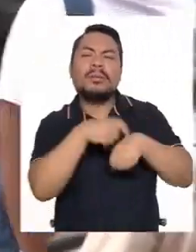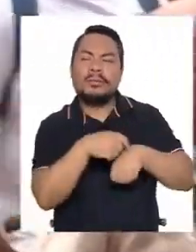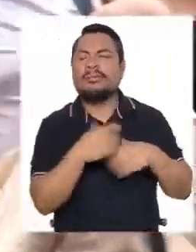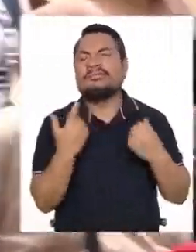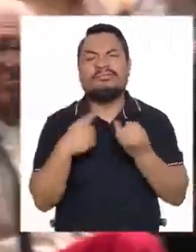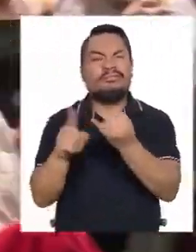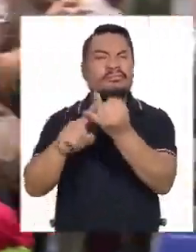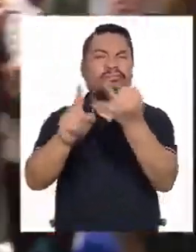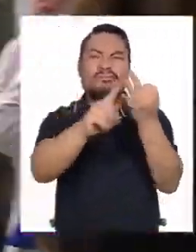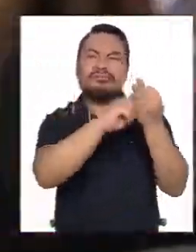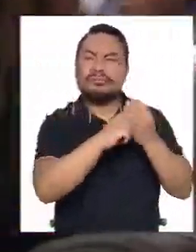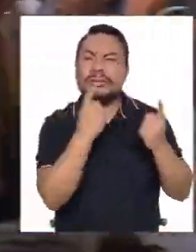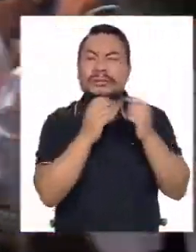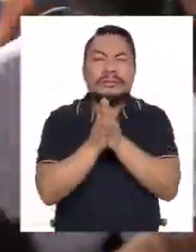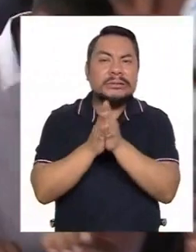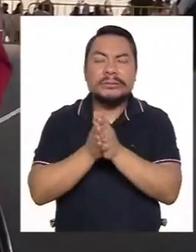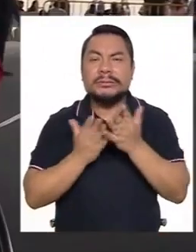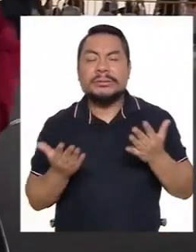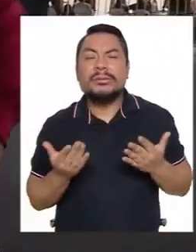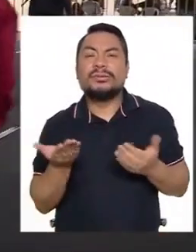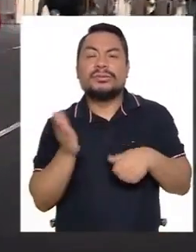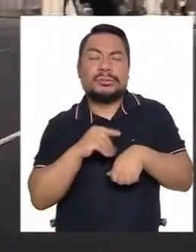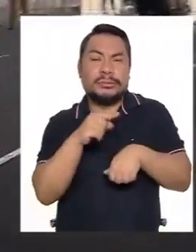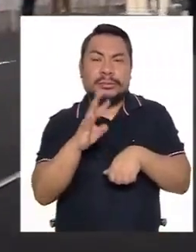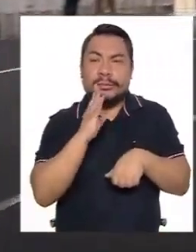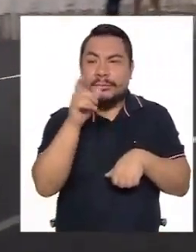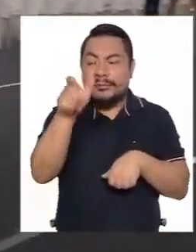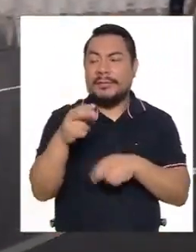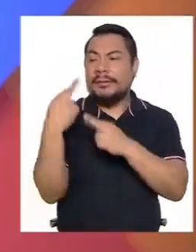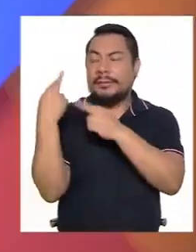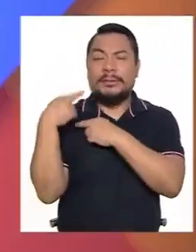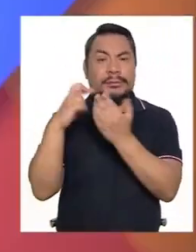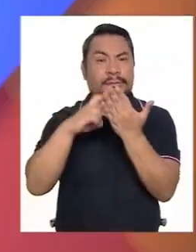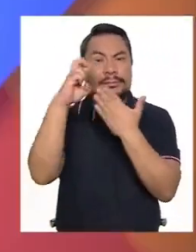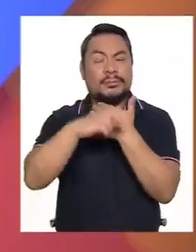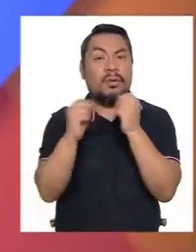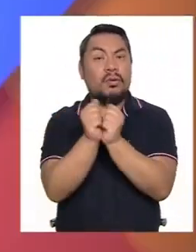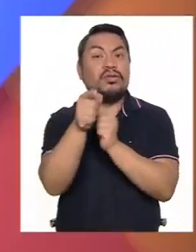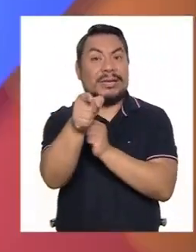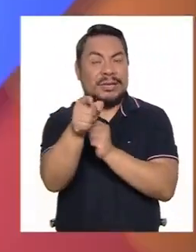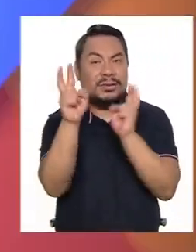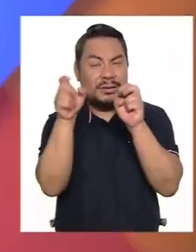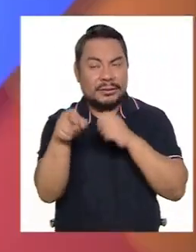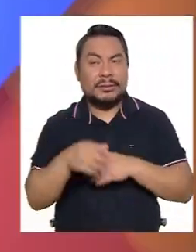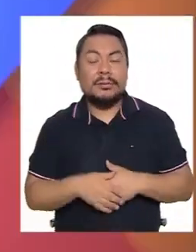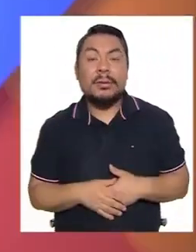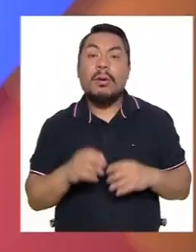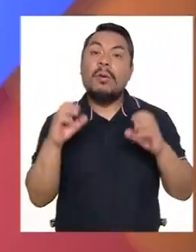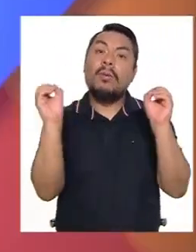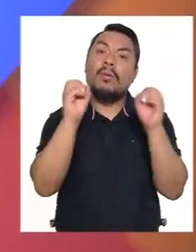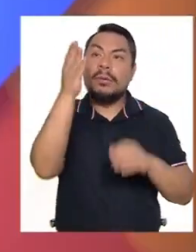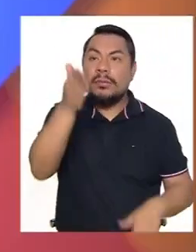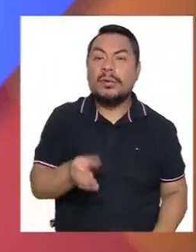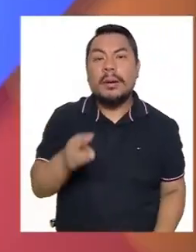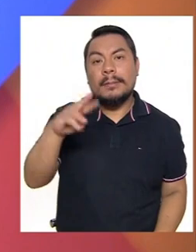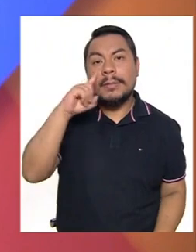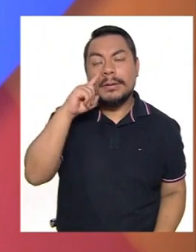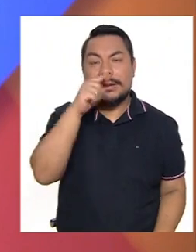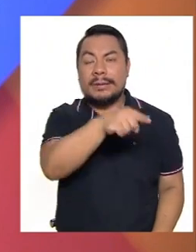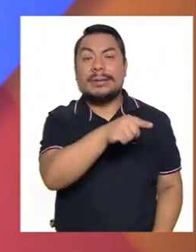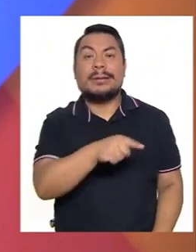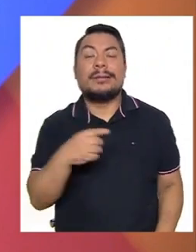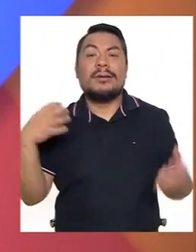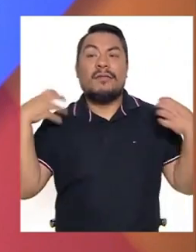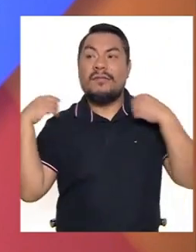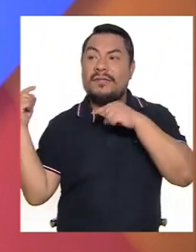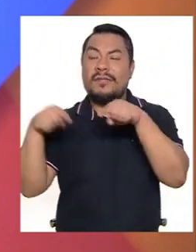mucha expectativa sobre hablar con los representantes del programa Contigo. O los miércoles tenemos al RENIEC, por